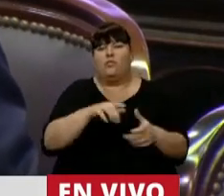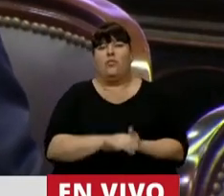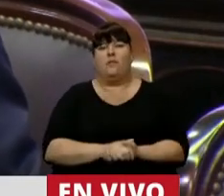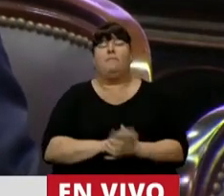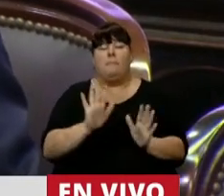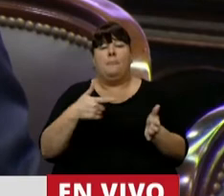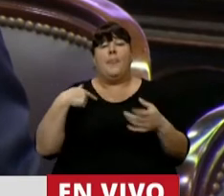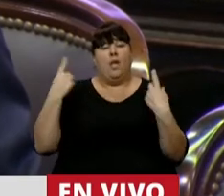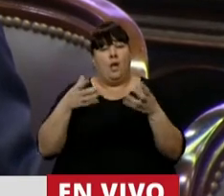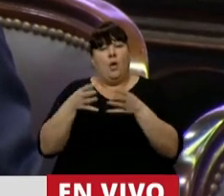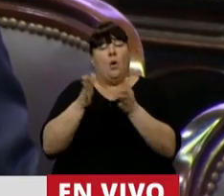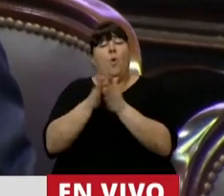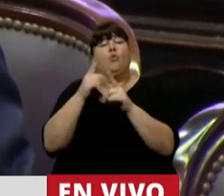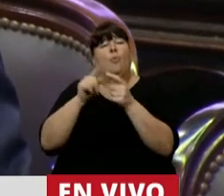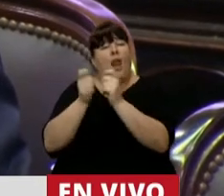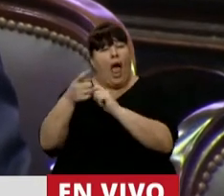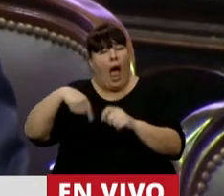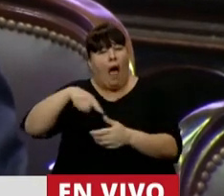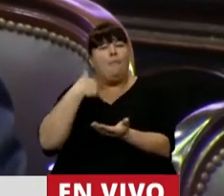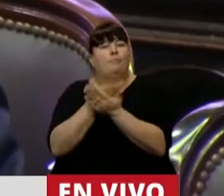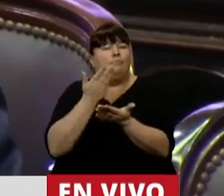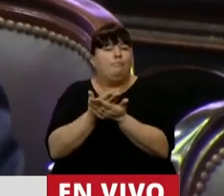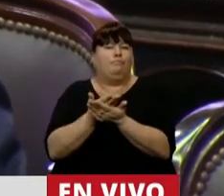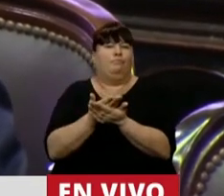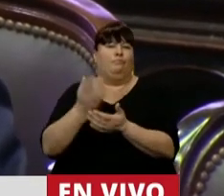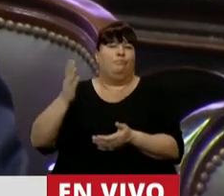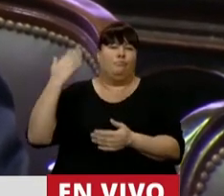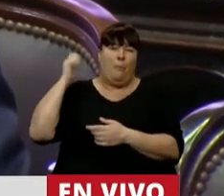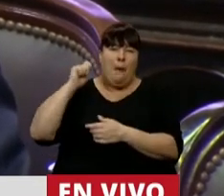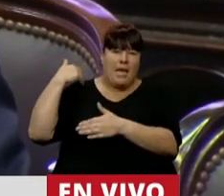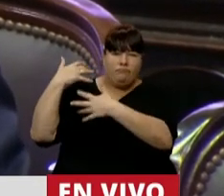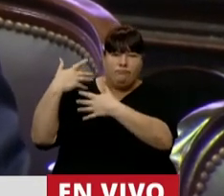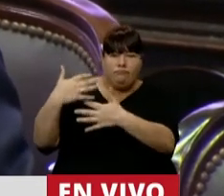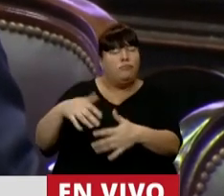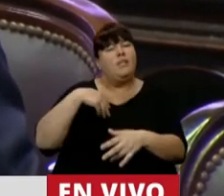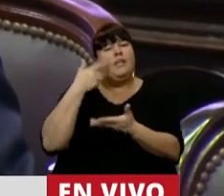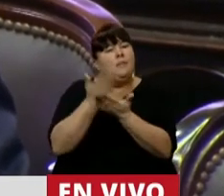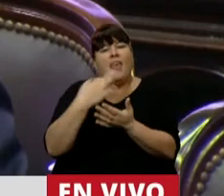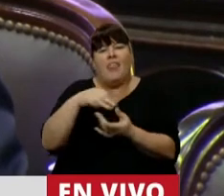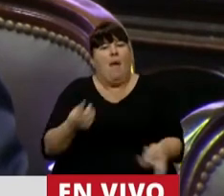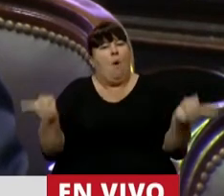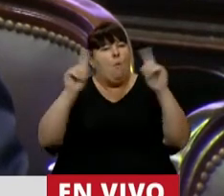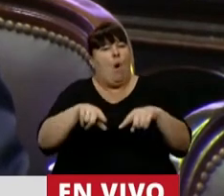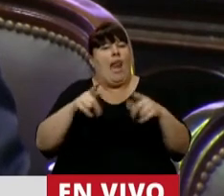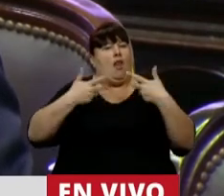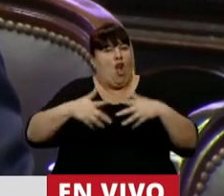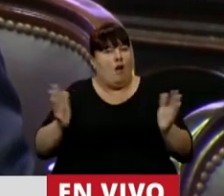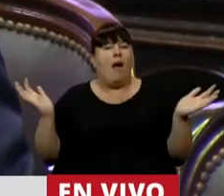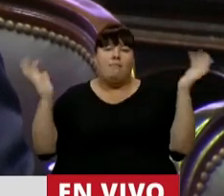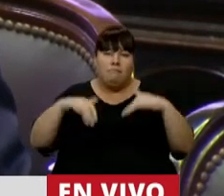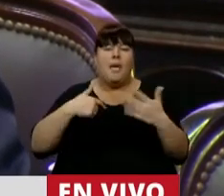Mire, desde Juntos por el Cambio hemos planteado durante todos estos meses que debíamos recuperar la normalidad.